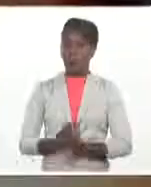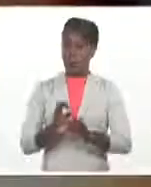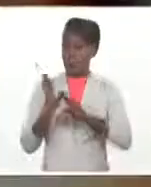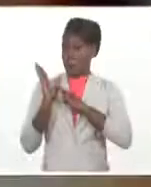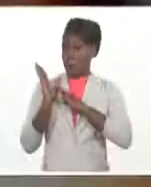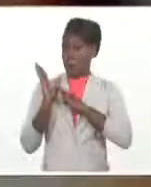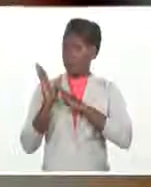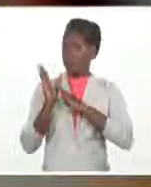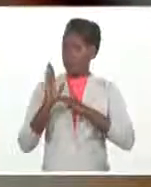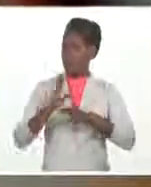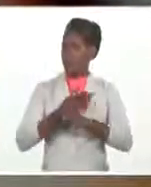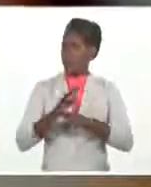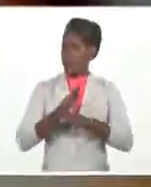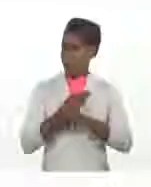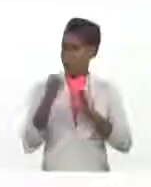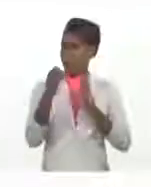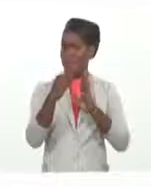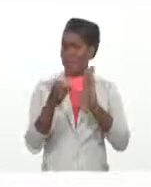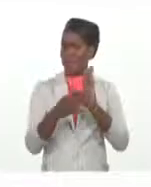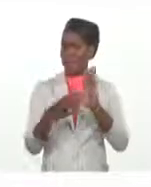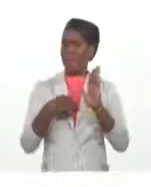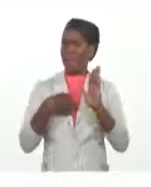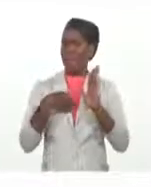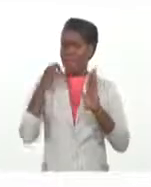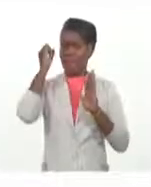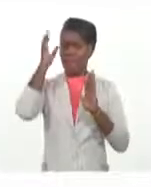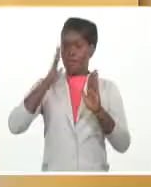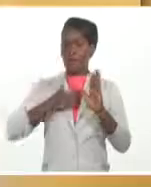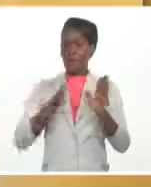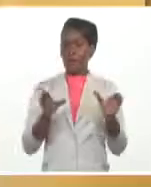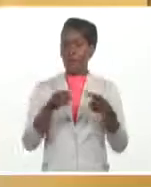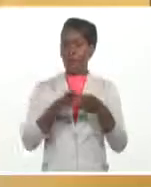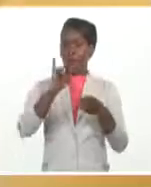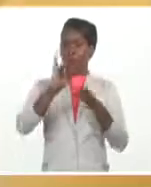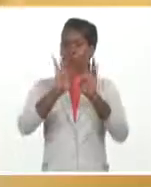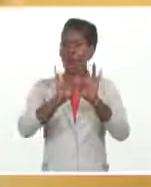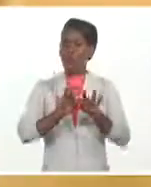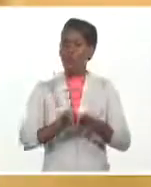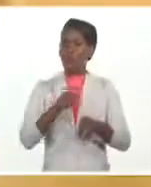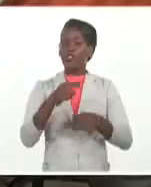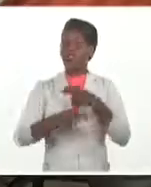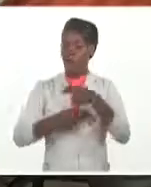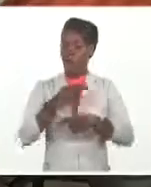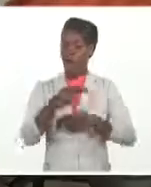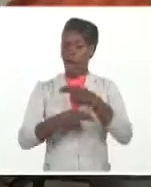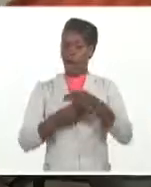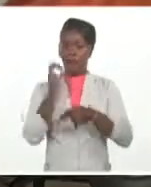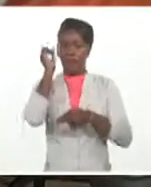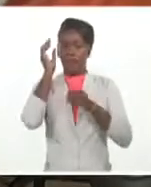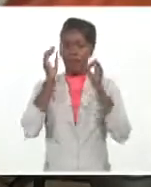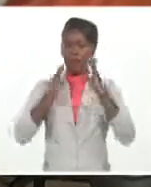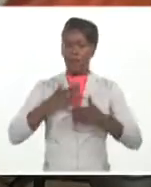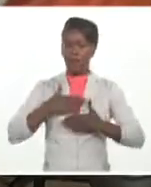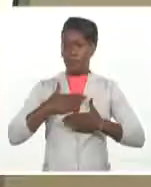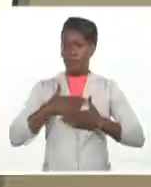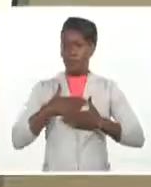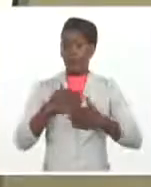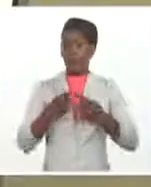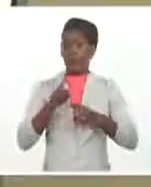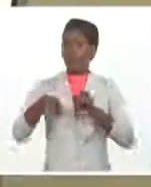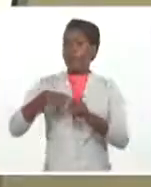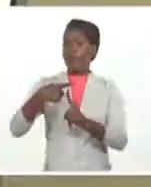Portero son algunas de las aplicaciones diseñadas por el equipo que hoy informa sobre los avances del pasaporte digital de vacunación COVID-19.